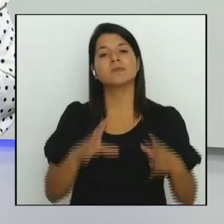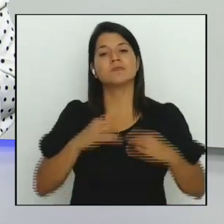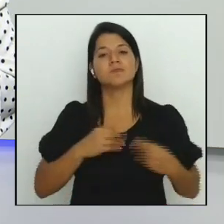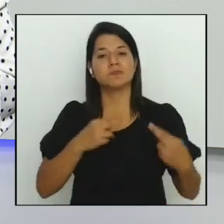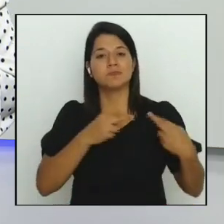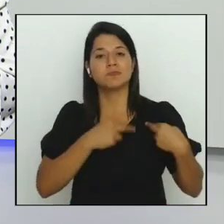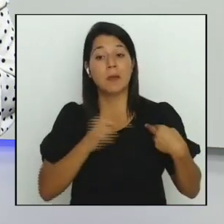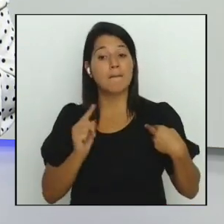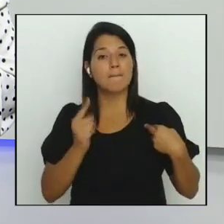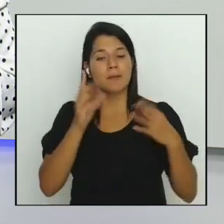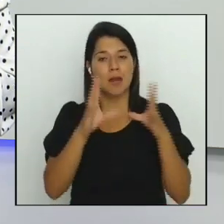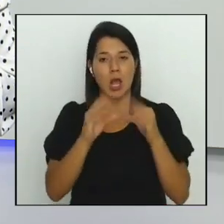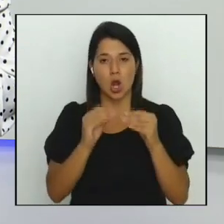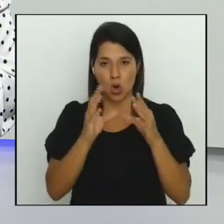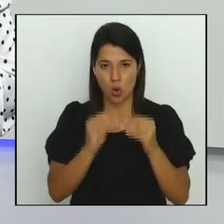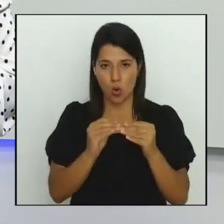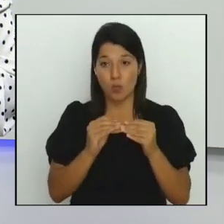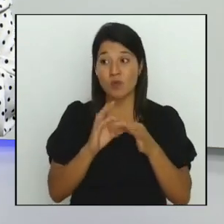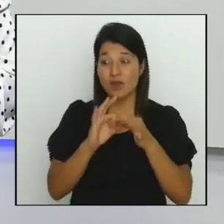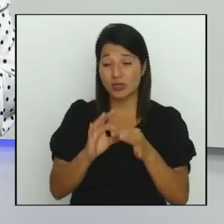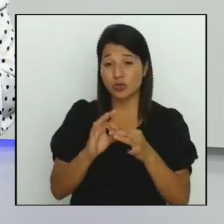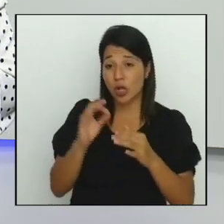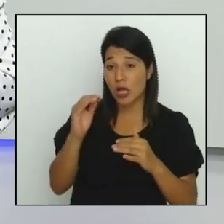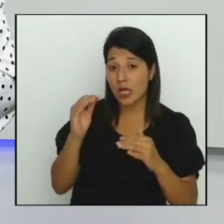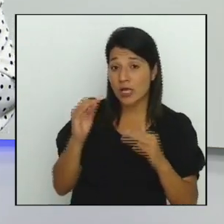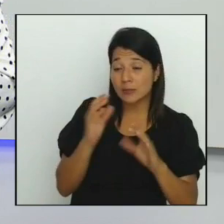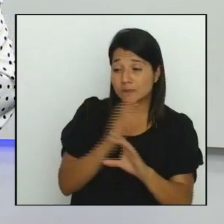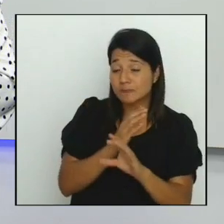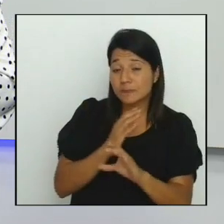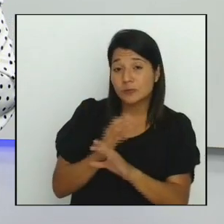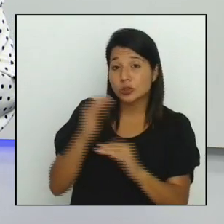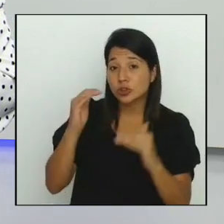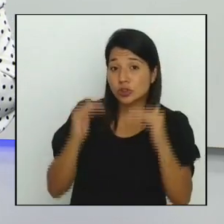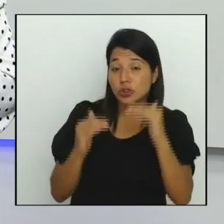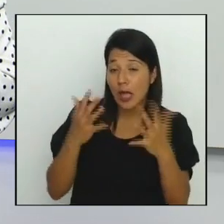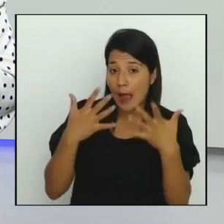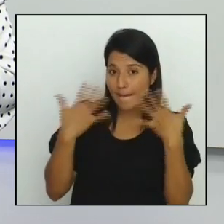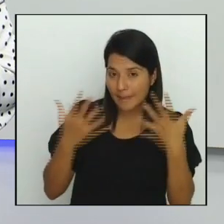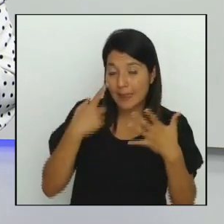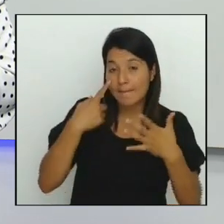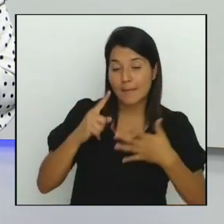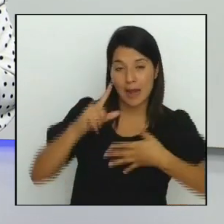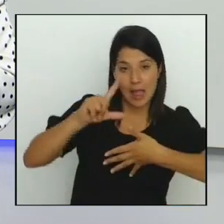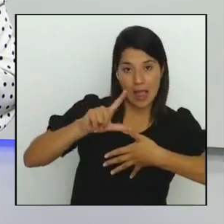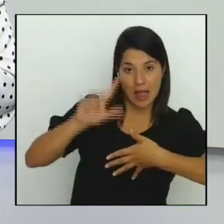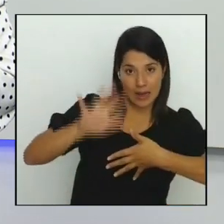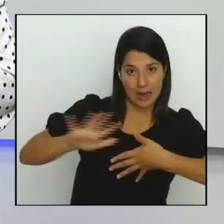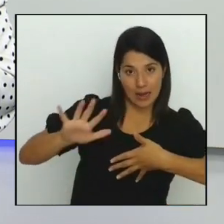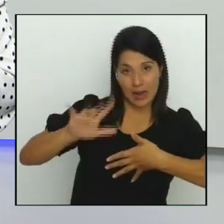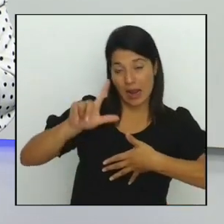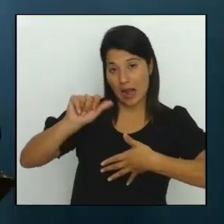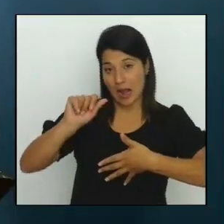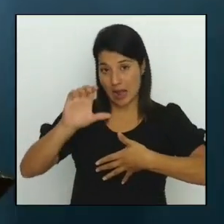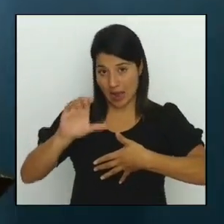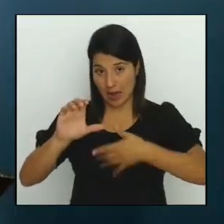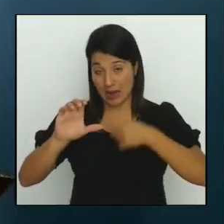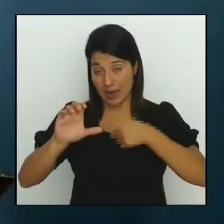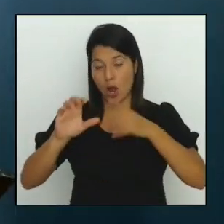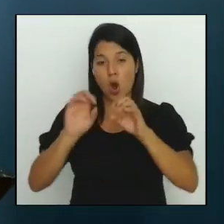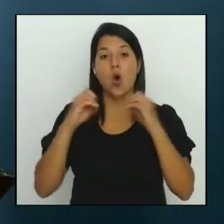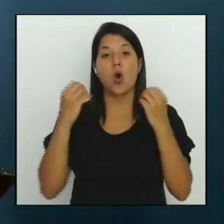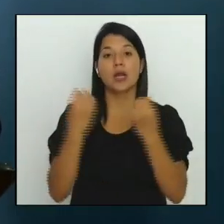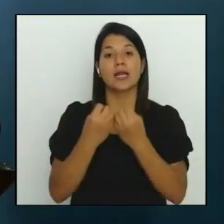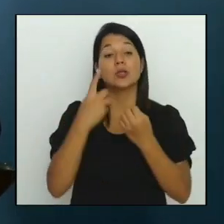de sostenibilidad ambiental del programa regional para américa latina y el caribe el programa lac de la organización para la cooperación y